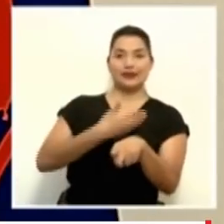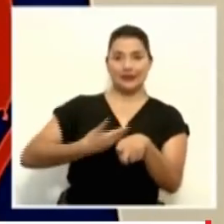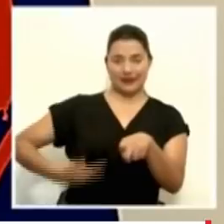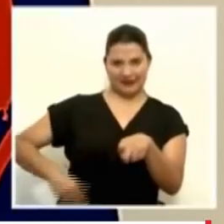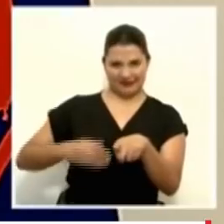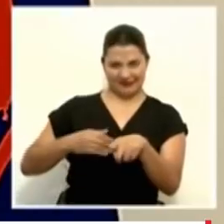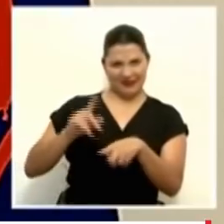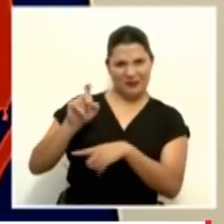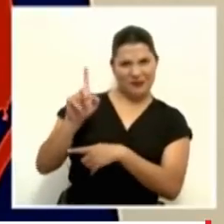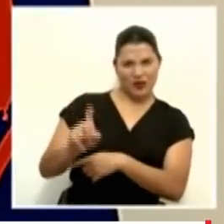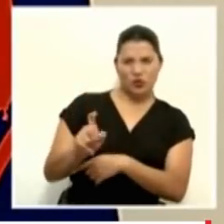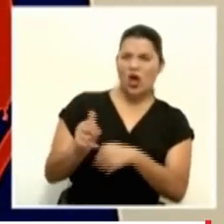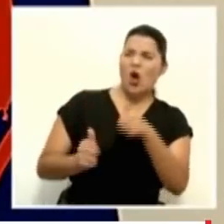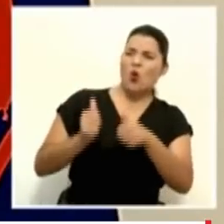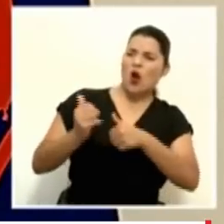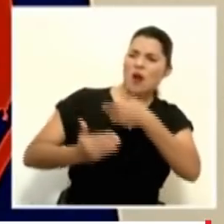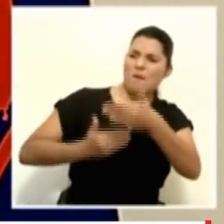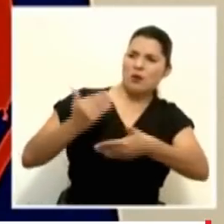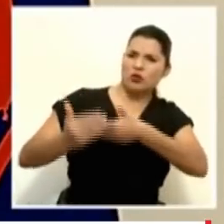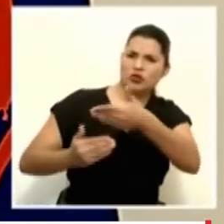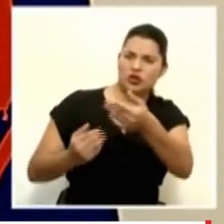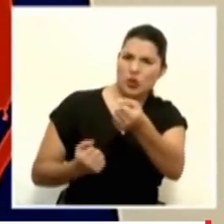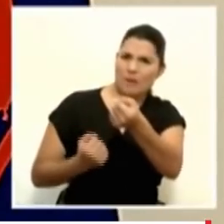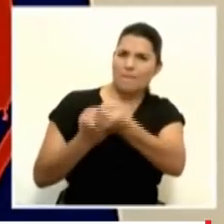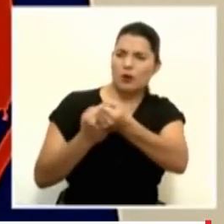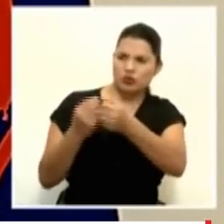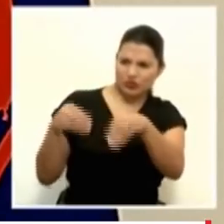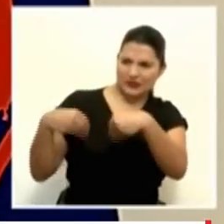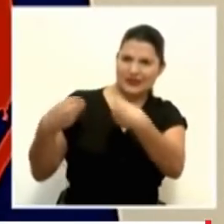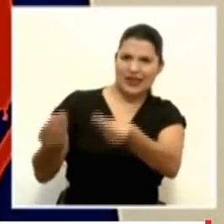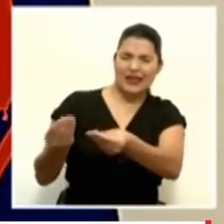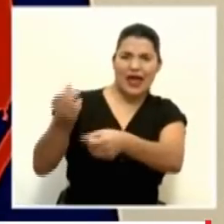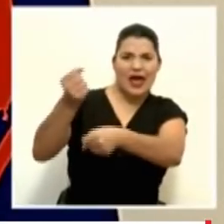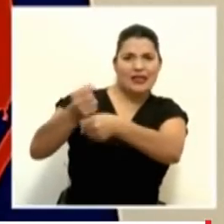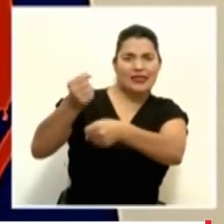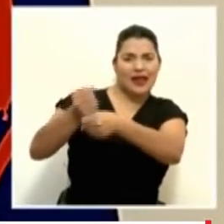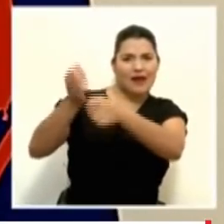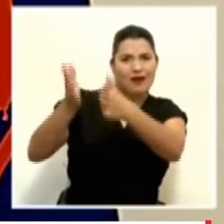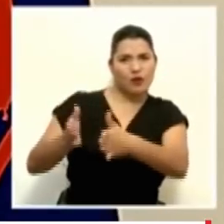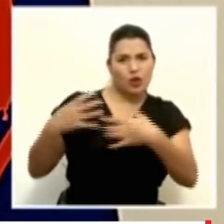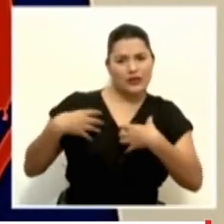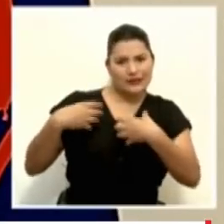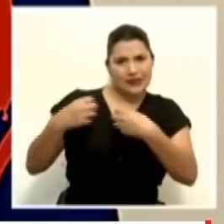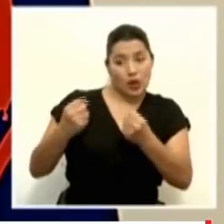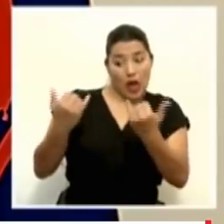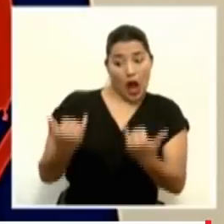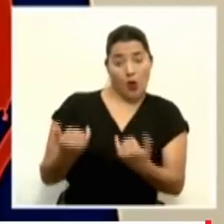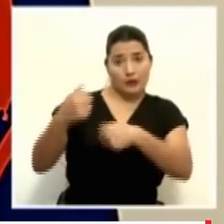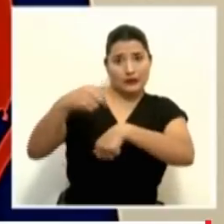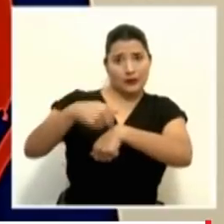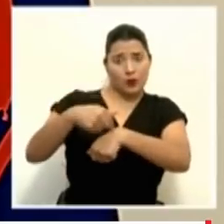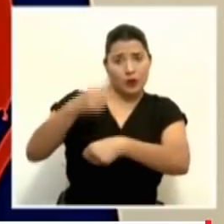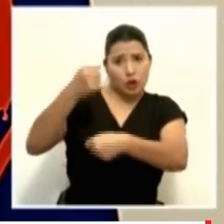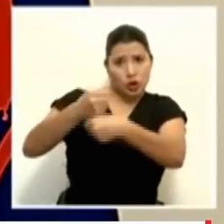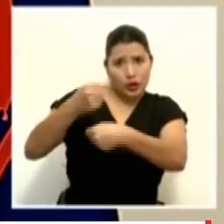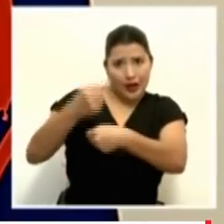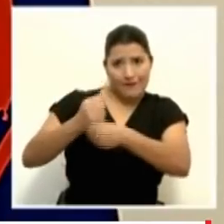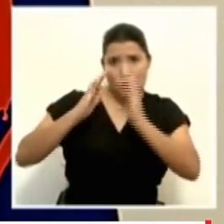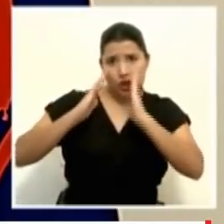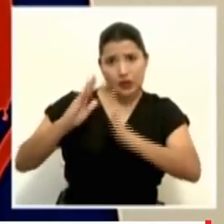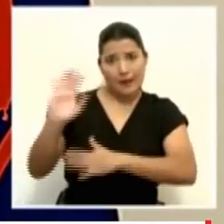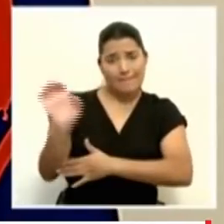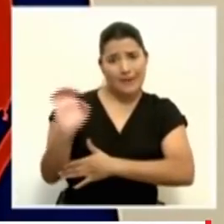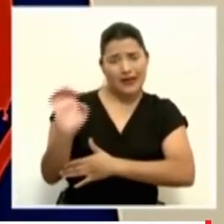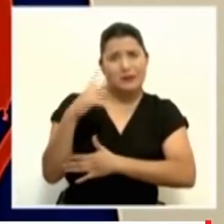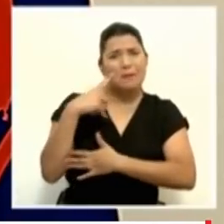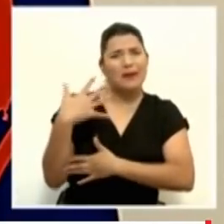Consulta, ¿cuál es el protocolo de apoyo que se les va a dar al personal médico que está en este momento trabajando en esta emergencia para